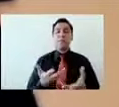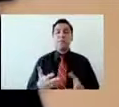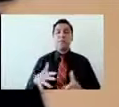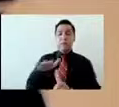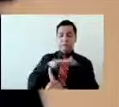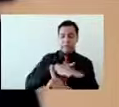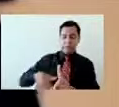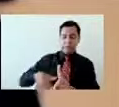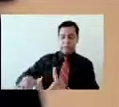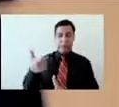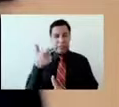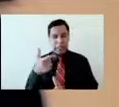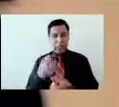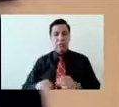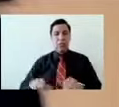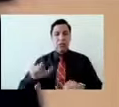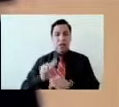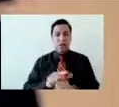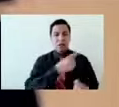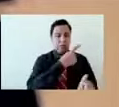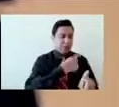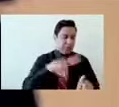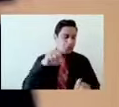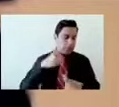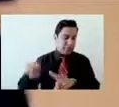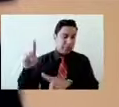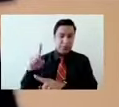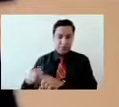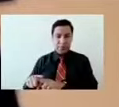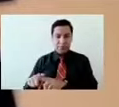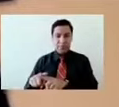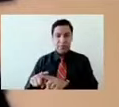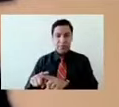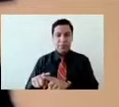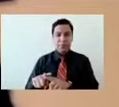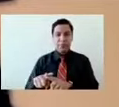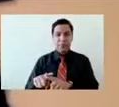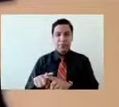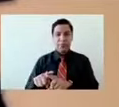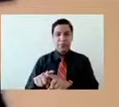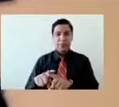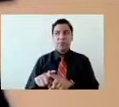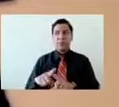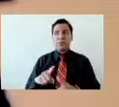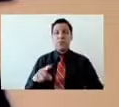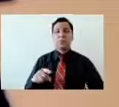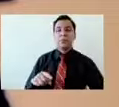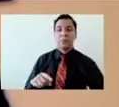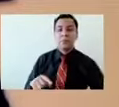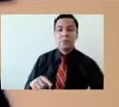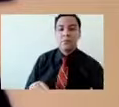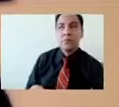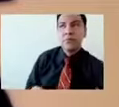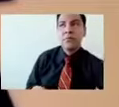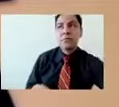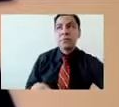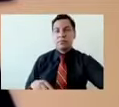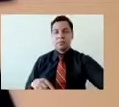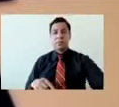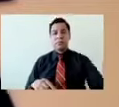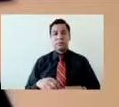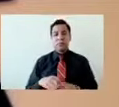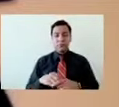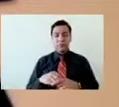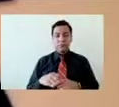económicos, etcétera. Me parece que ha habido, o tenemos como que logra identificar dos tipos de